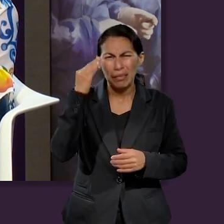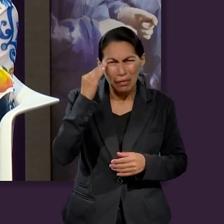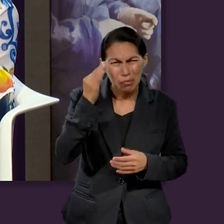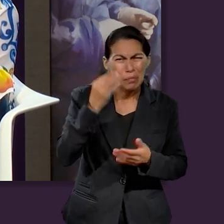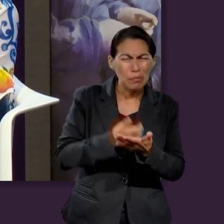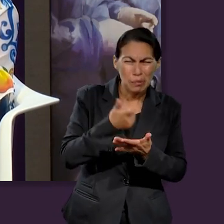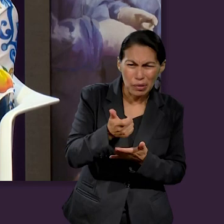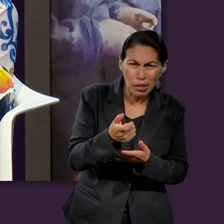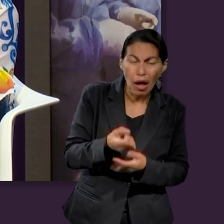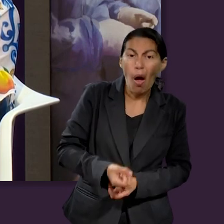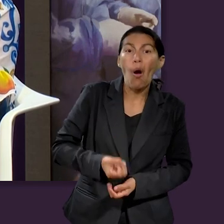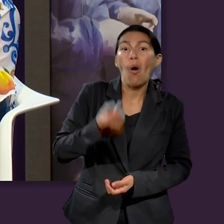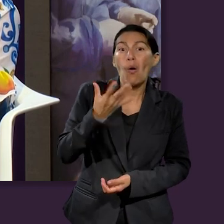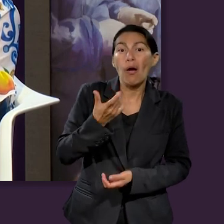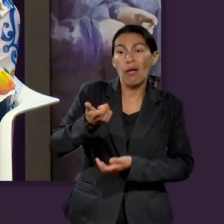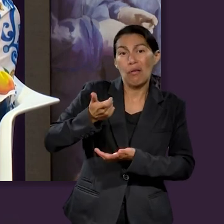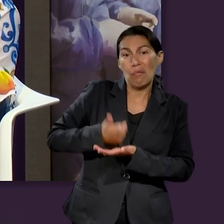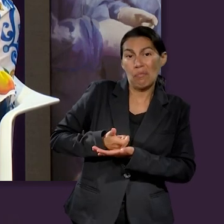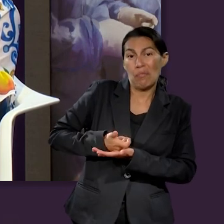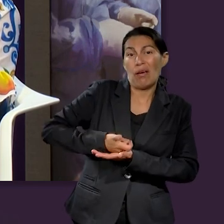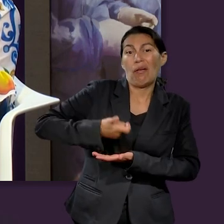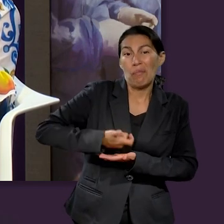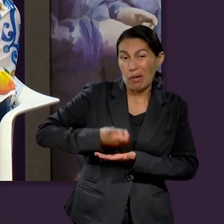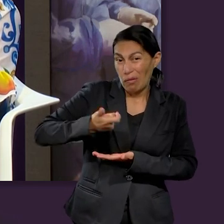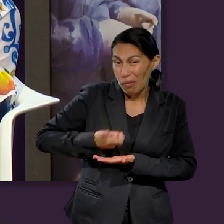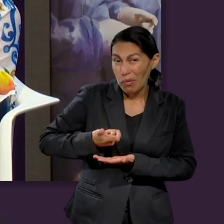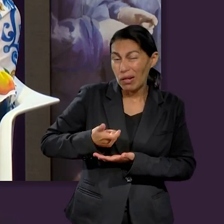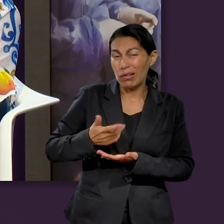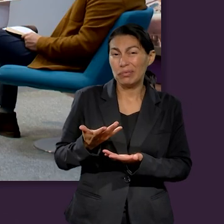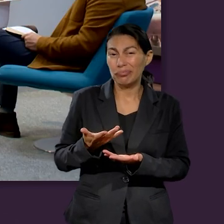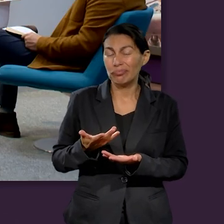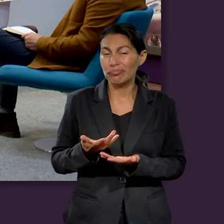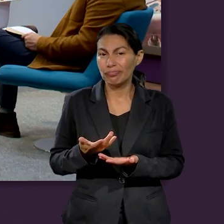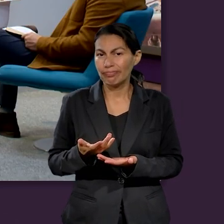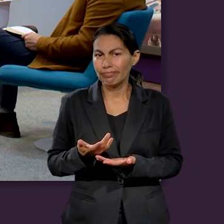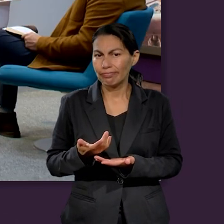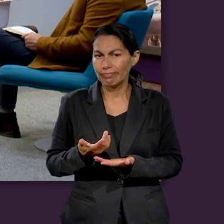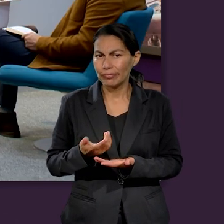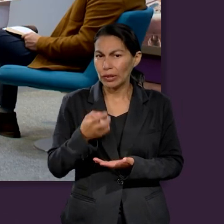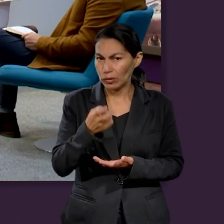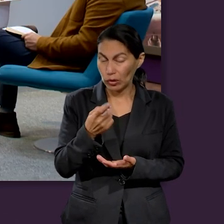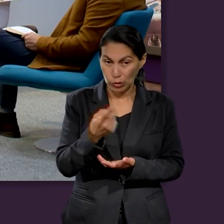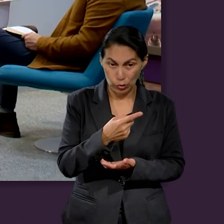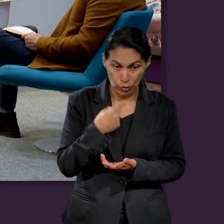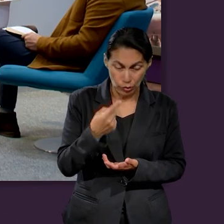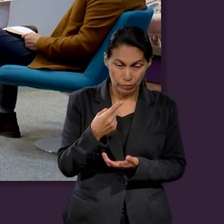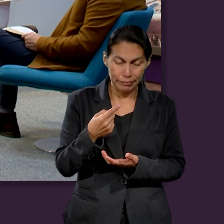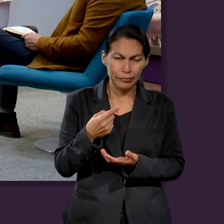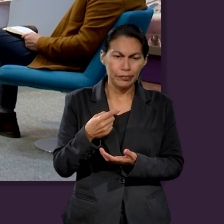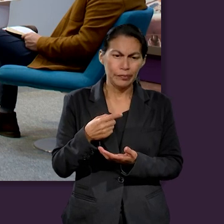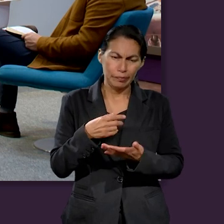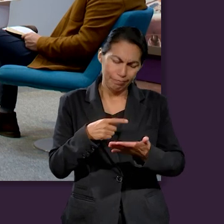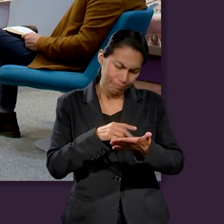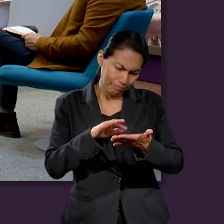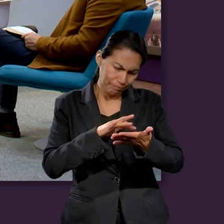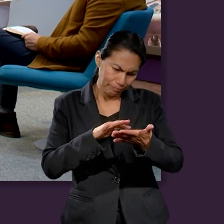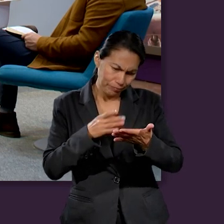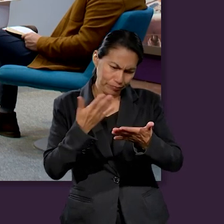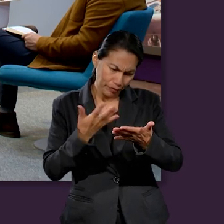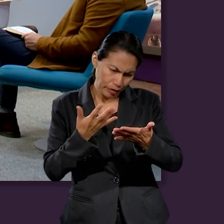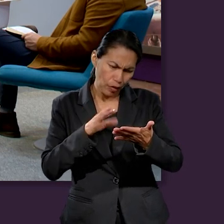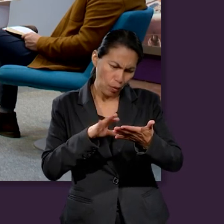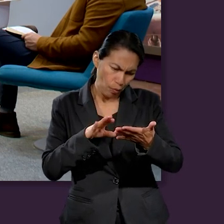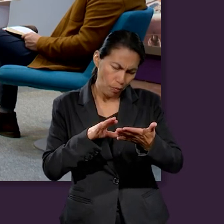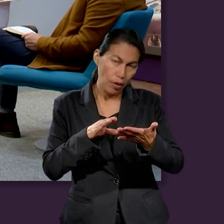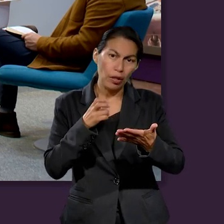tenemos para devolverlo y cuánto va a ser la tasa de interés que vamos a devolver, ¿no? Entonces, hay que tener bien administrada nuestras finanzas que vayamos a general